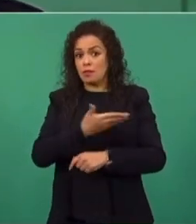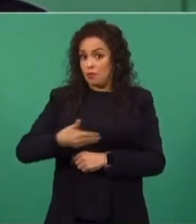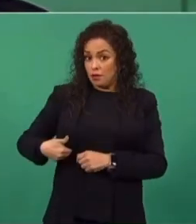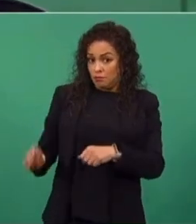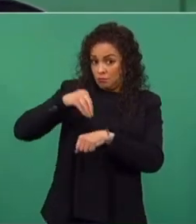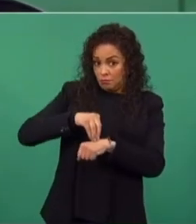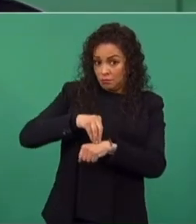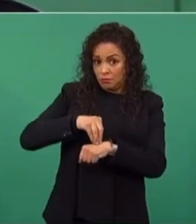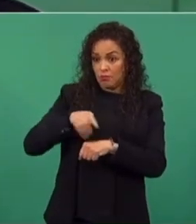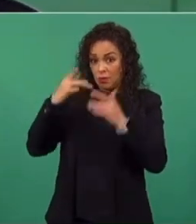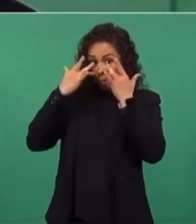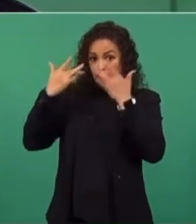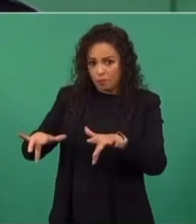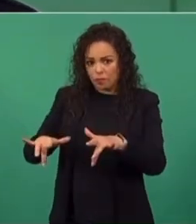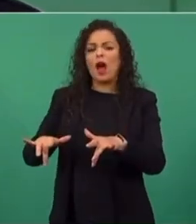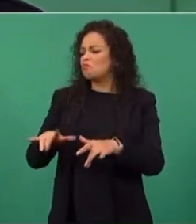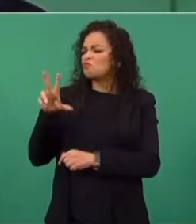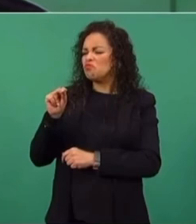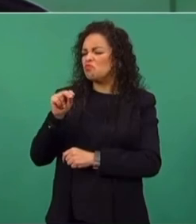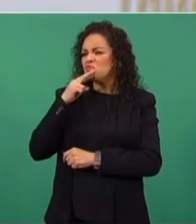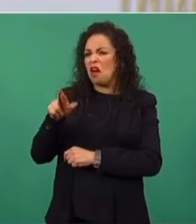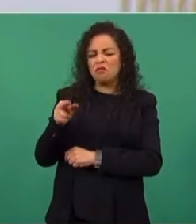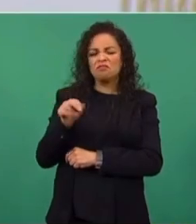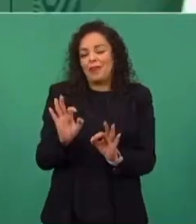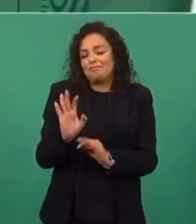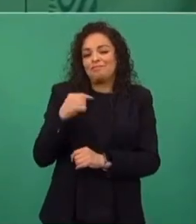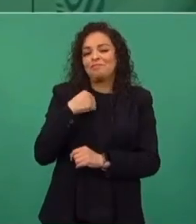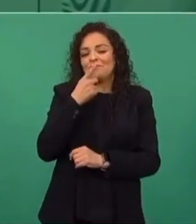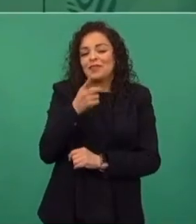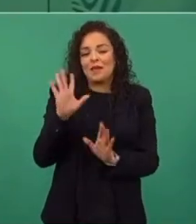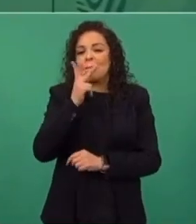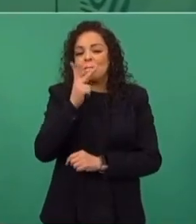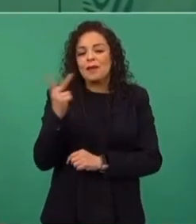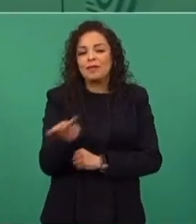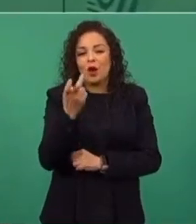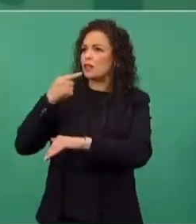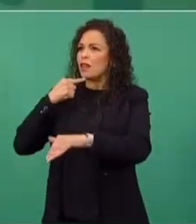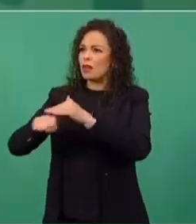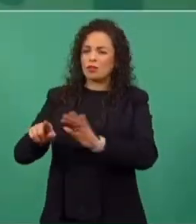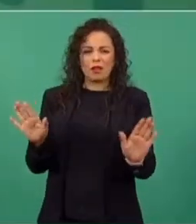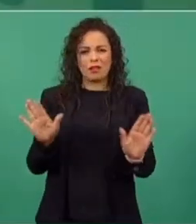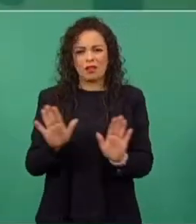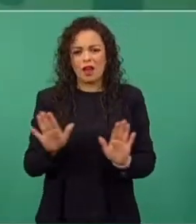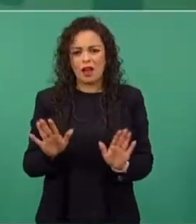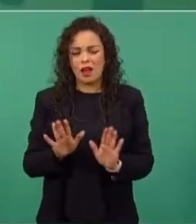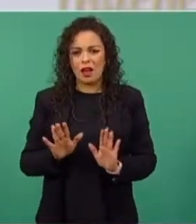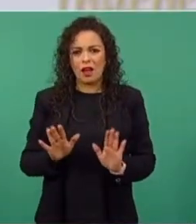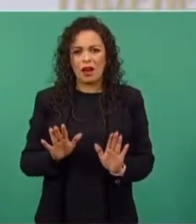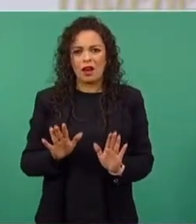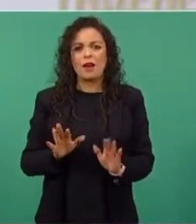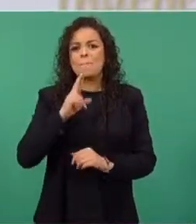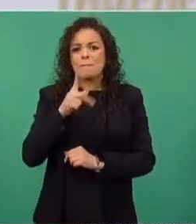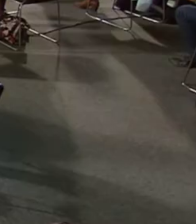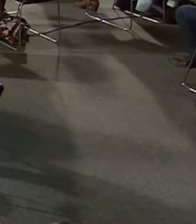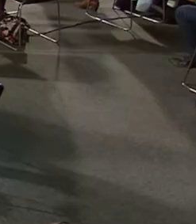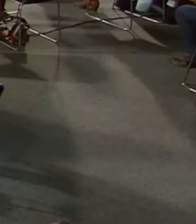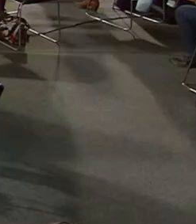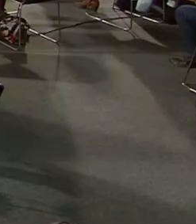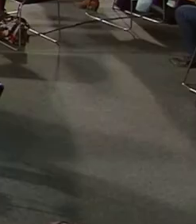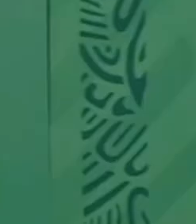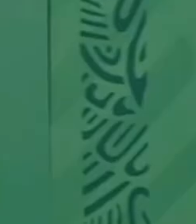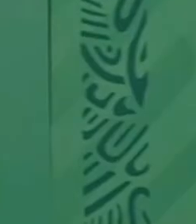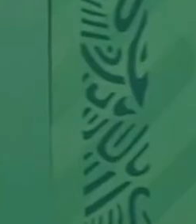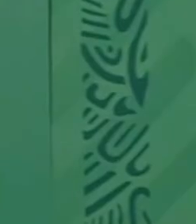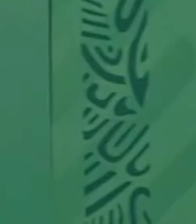su cargo, que renuncie? No, no quiero. Y ya se deposita, ya se cuenta. Se organice. Tengo información. Ya